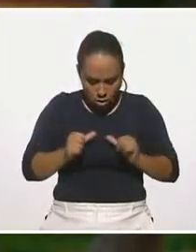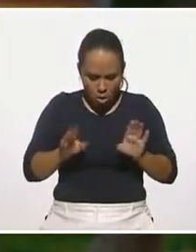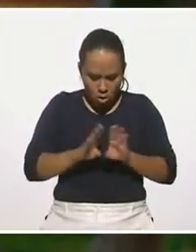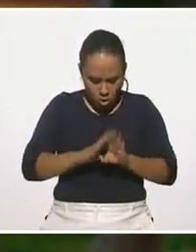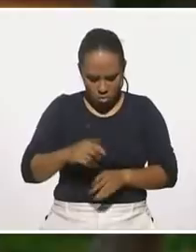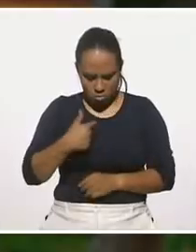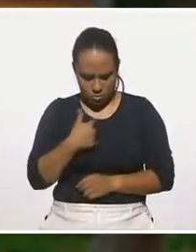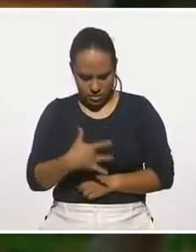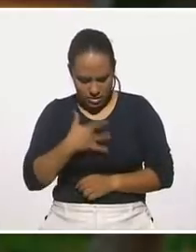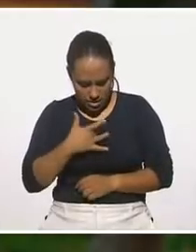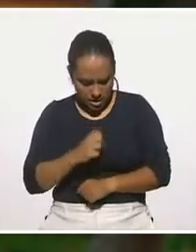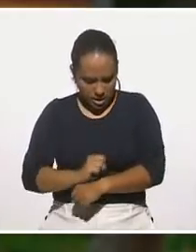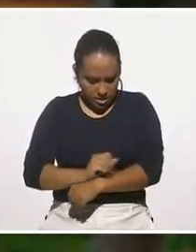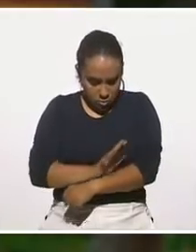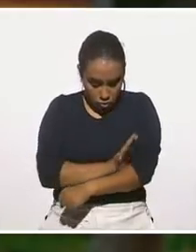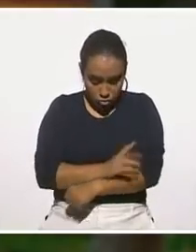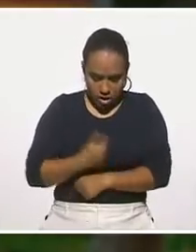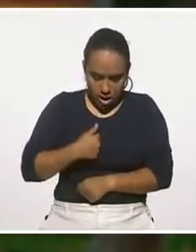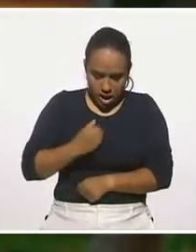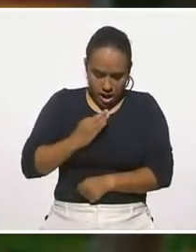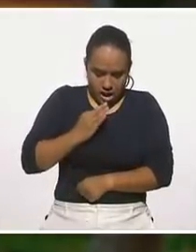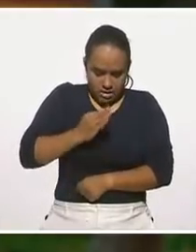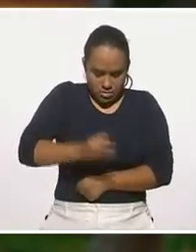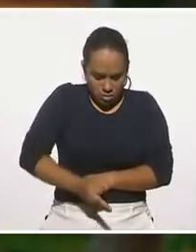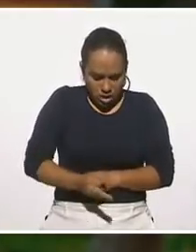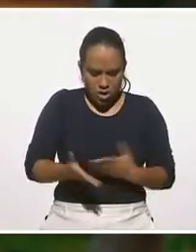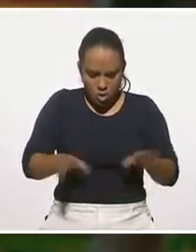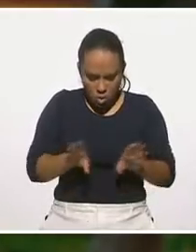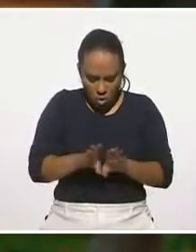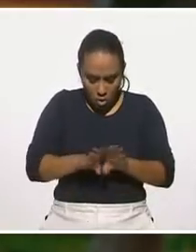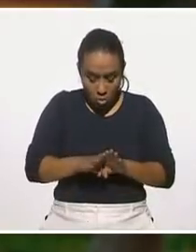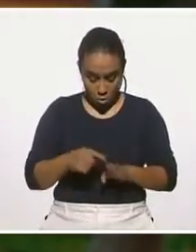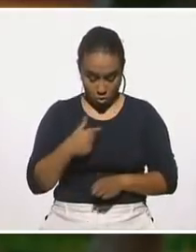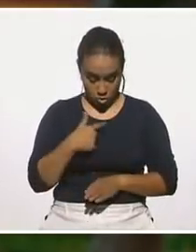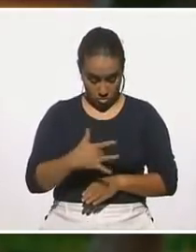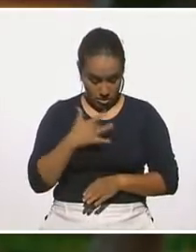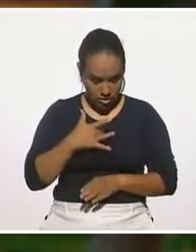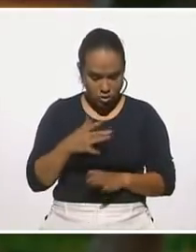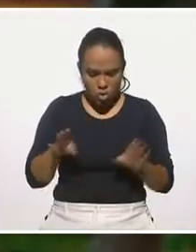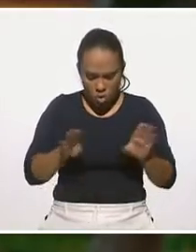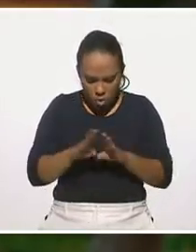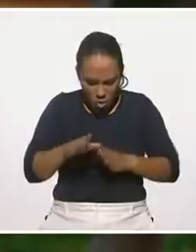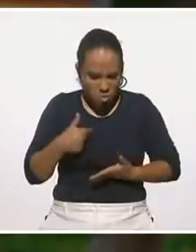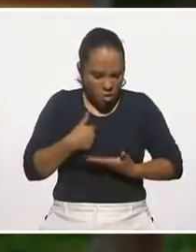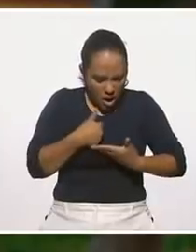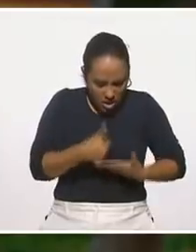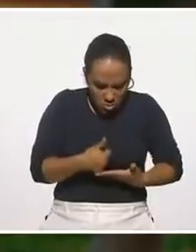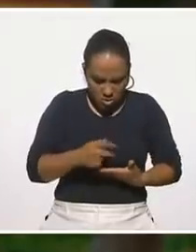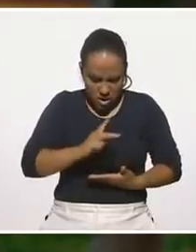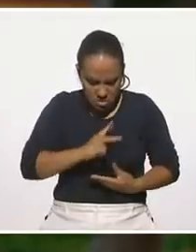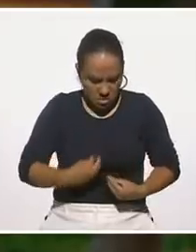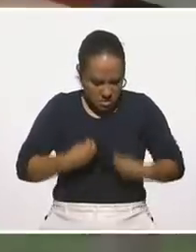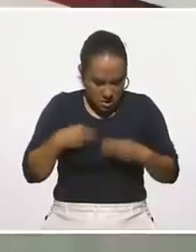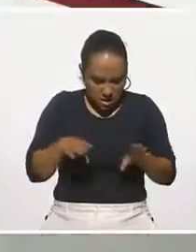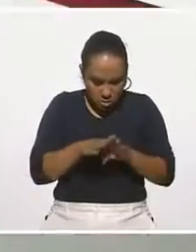siento, mis sentimientos, reconocerlos y poderlos enfrentar con las herramientas que he adquirido a lo largo de mi vida.